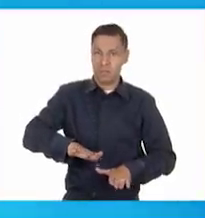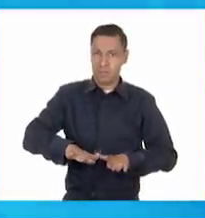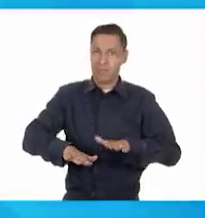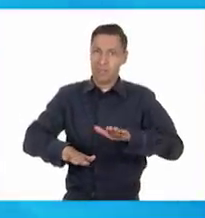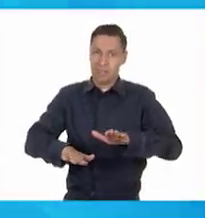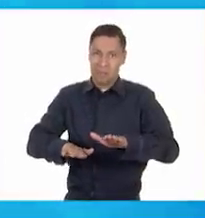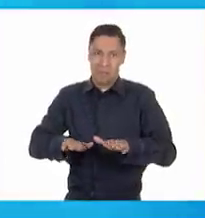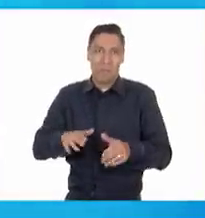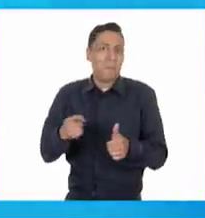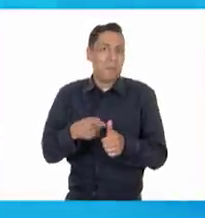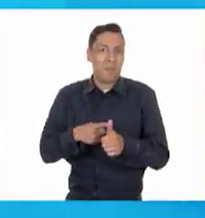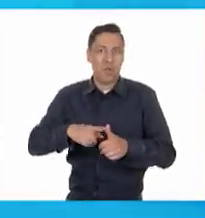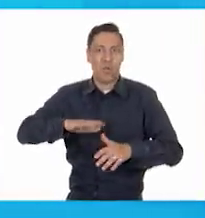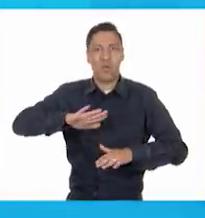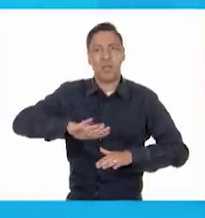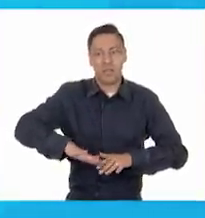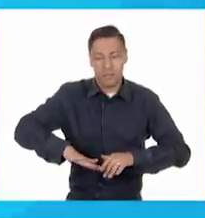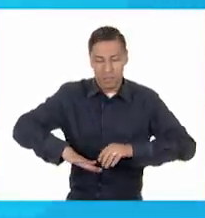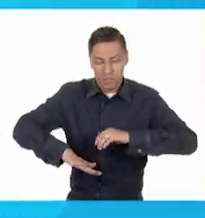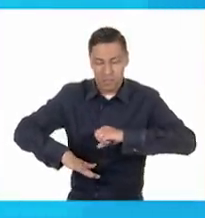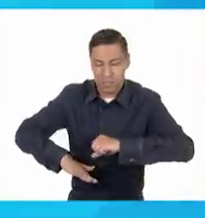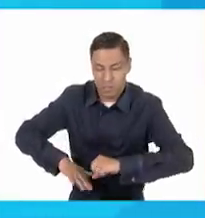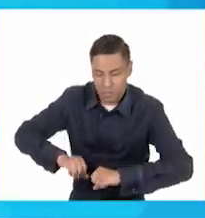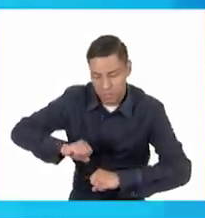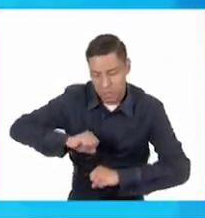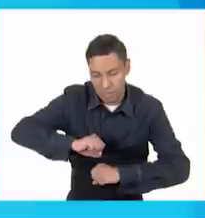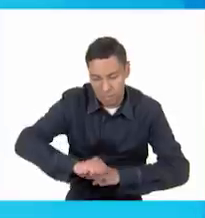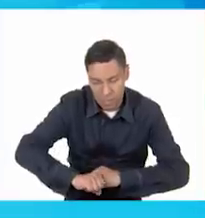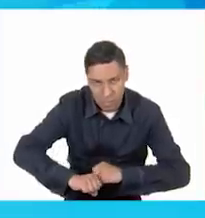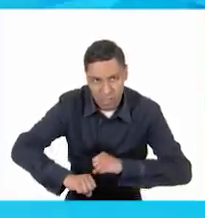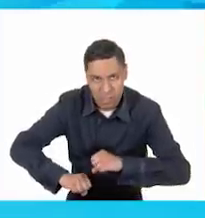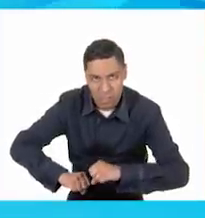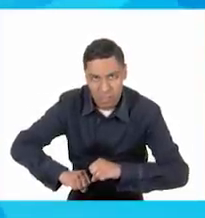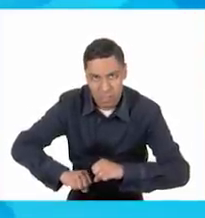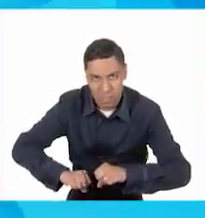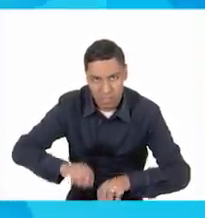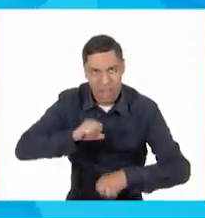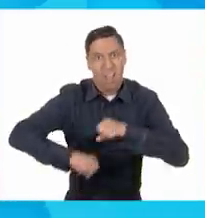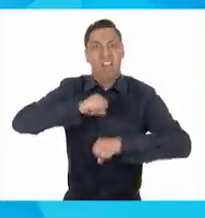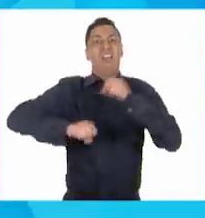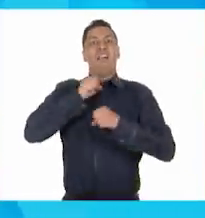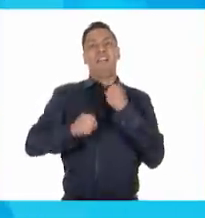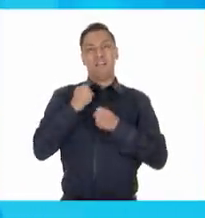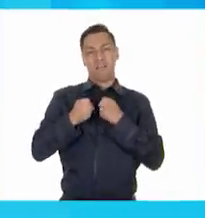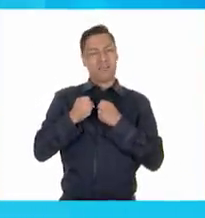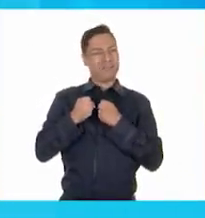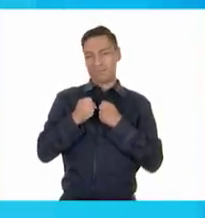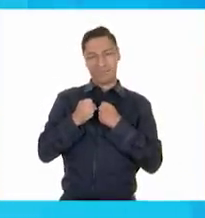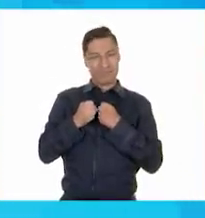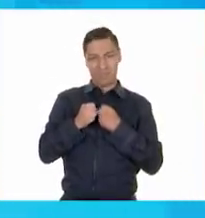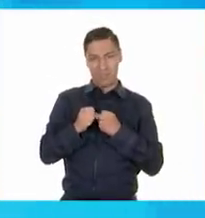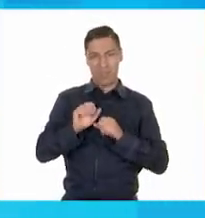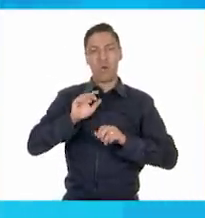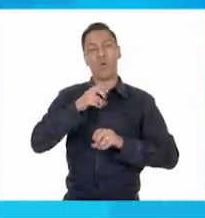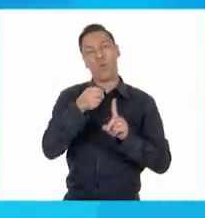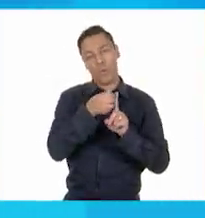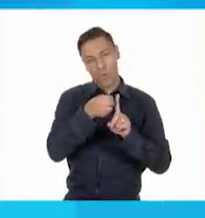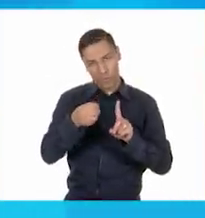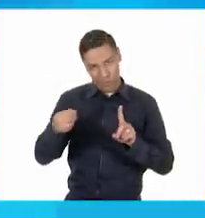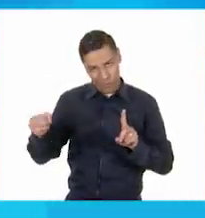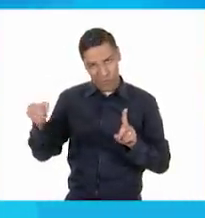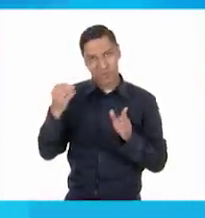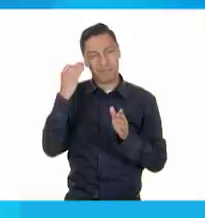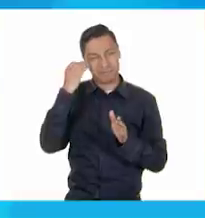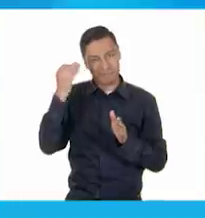después caminar. Es cierto. No querramos correr. Todo tiene una razón de ser para llegar a una nueva etapa.